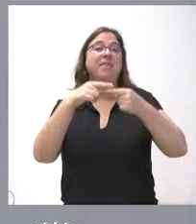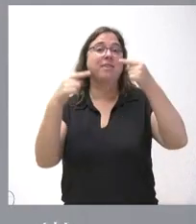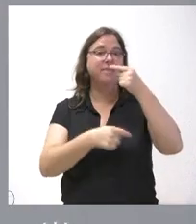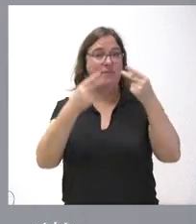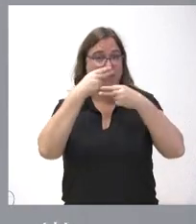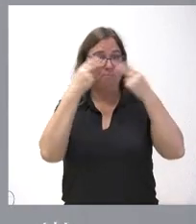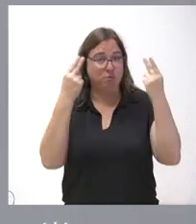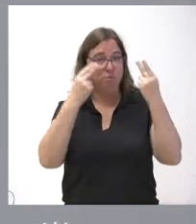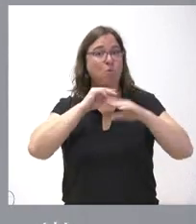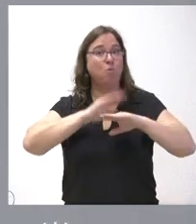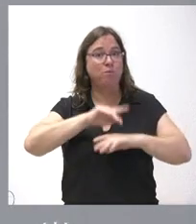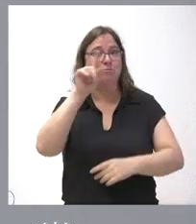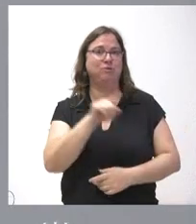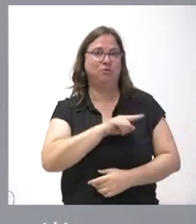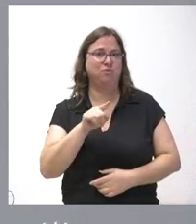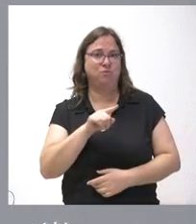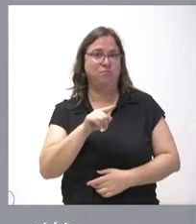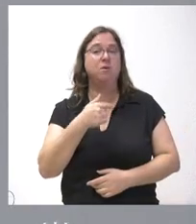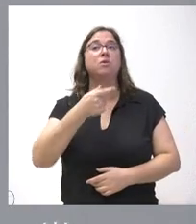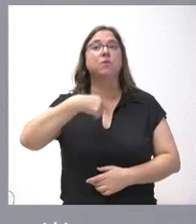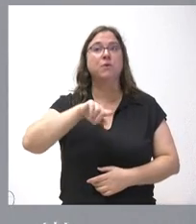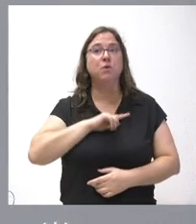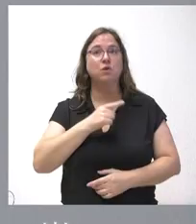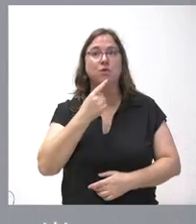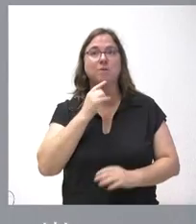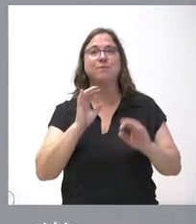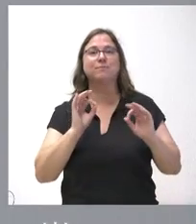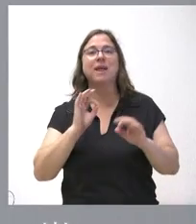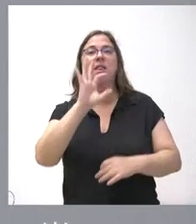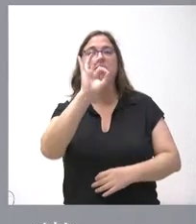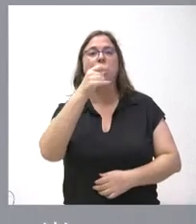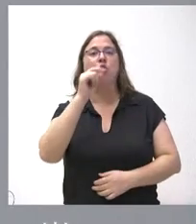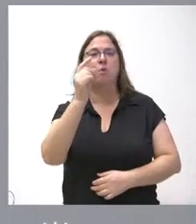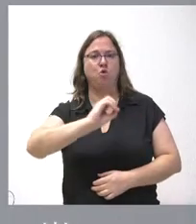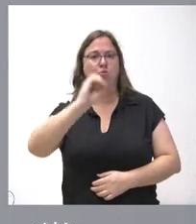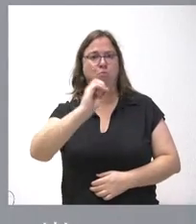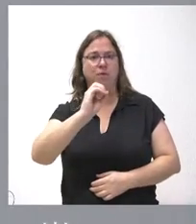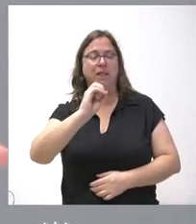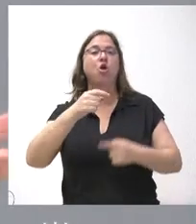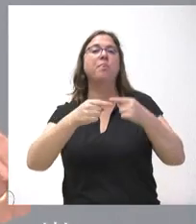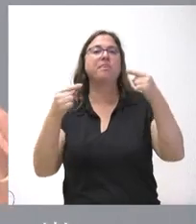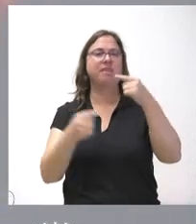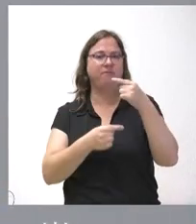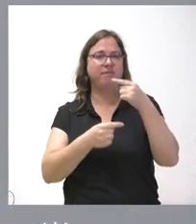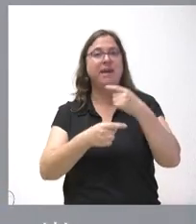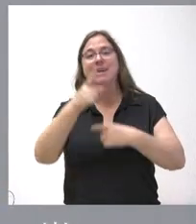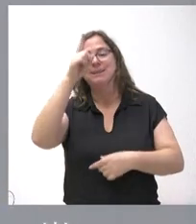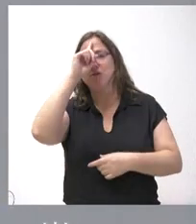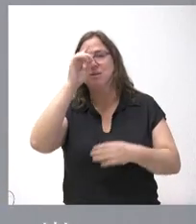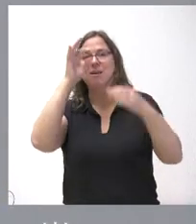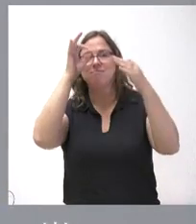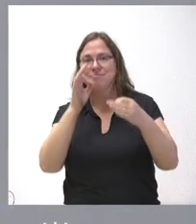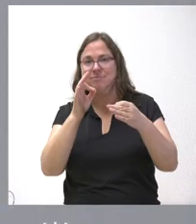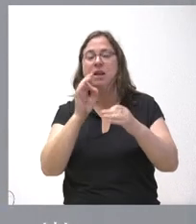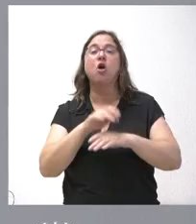se va a poder cumplir o no. El que hemos fijado nosotros es el 0,1% de déficit. No sabemos si va a ser el que